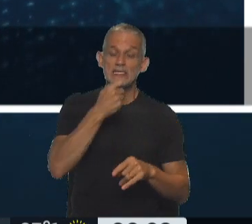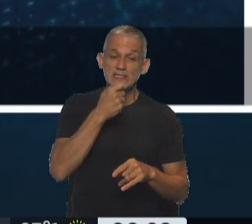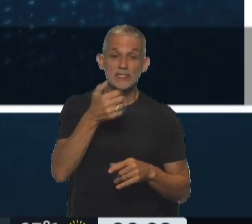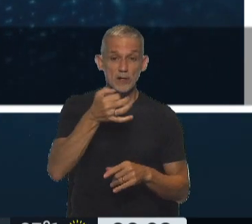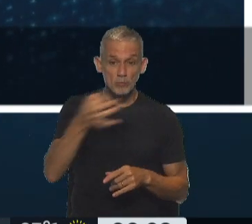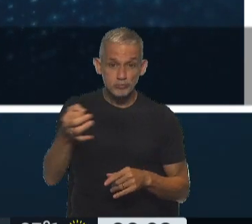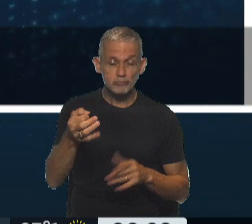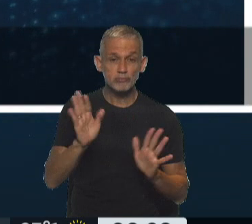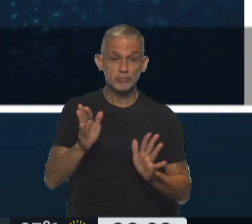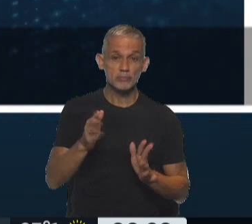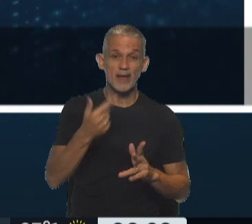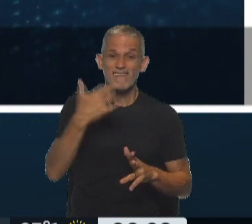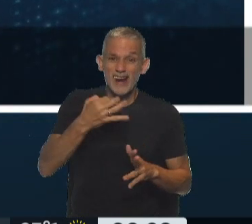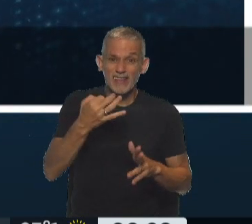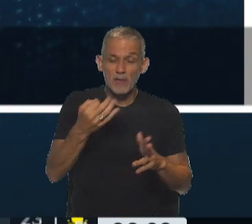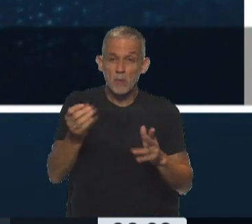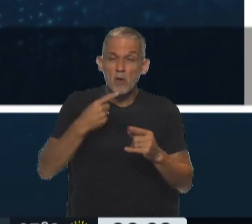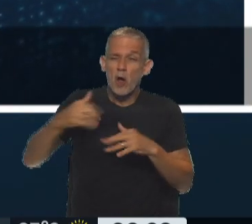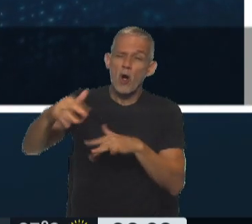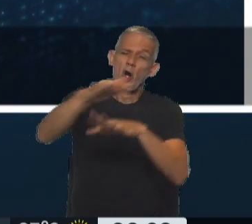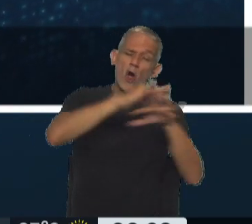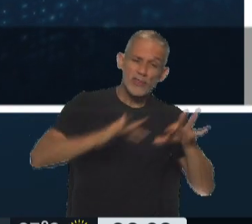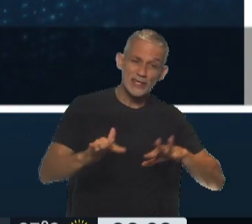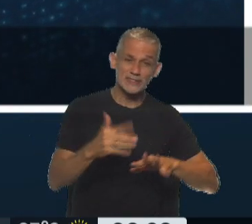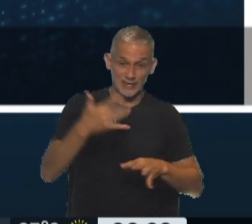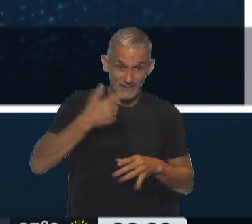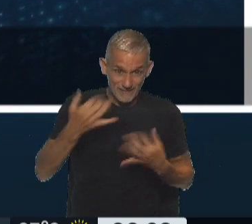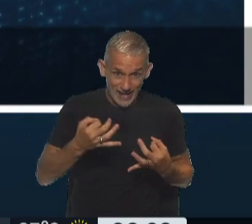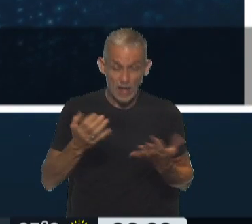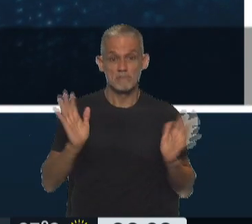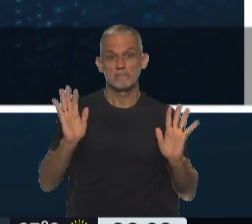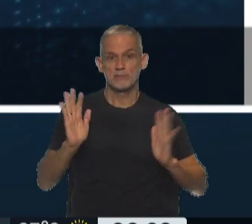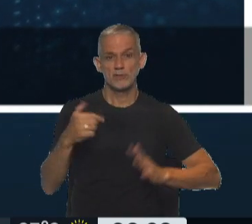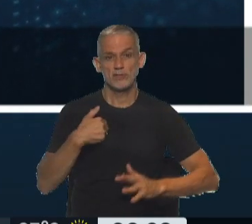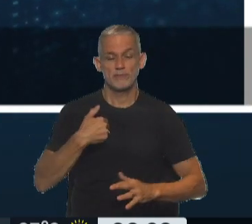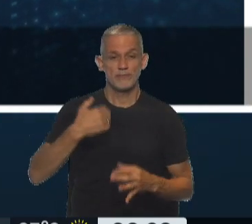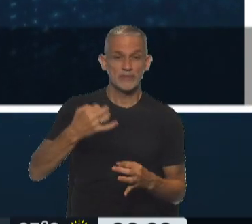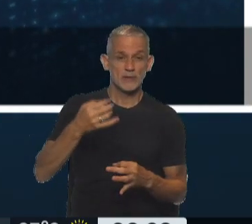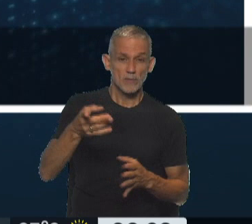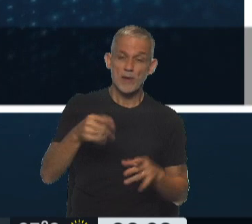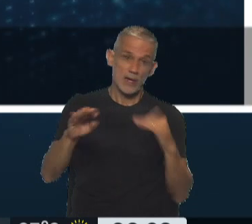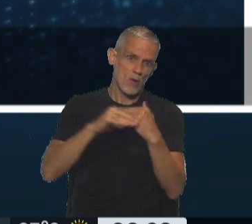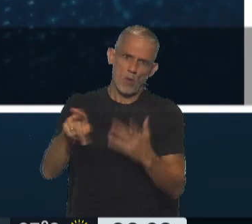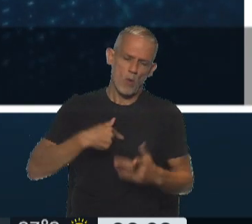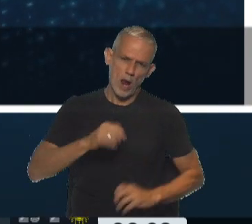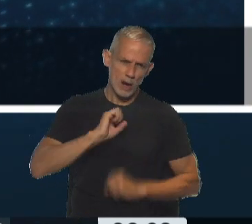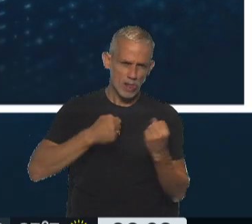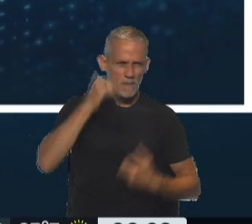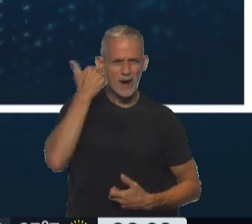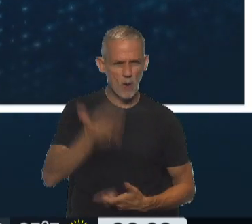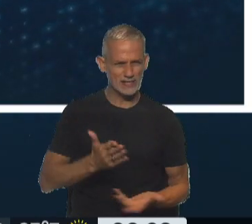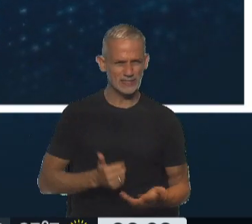efectivamente fuera cierto lo que se asciende y lo que se comenta, a mí me preocuparía igual que a vos y me daría mucha vergüenza.